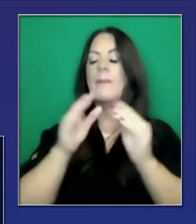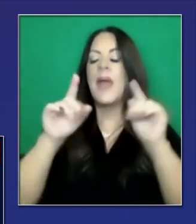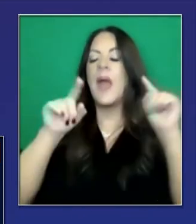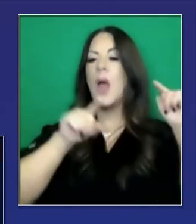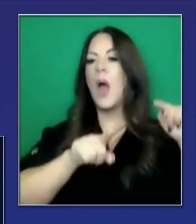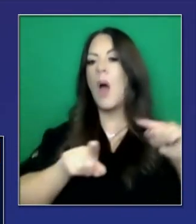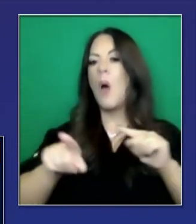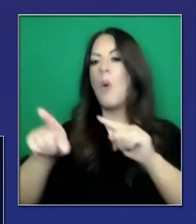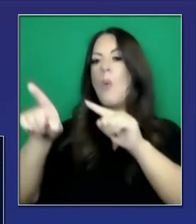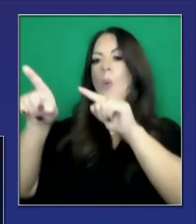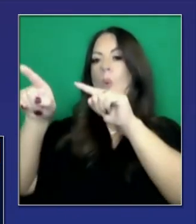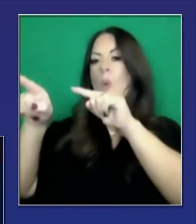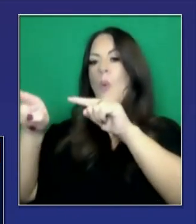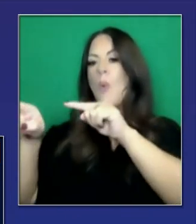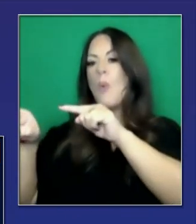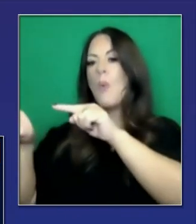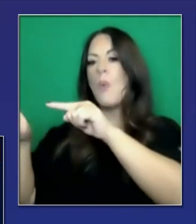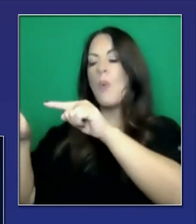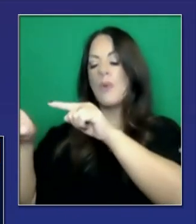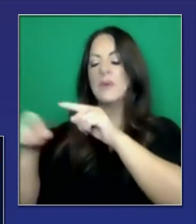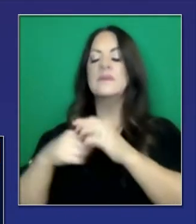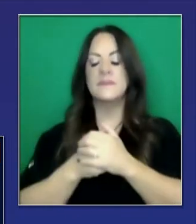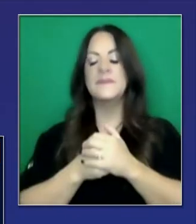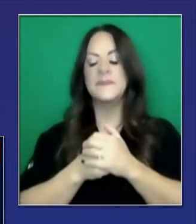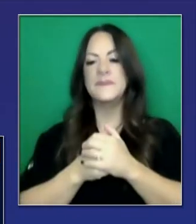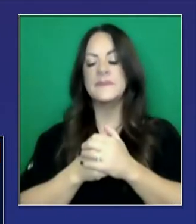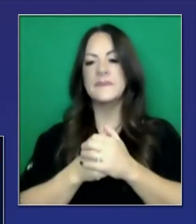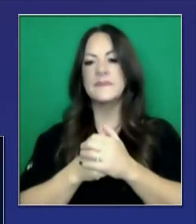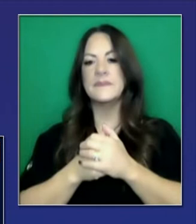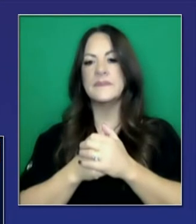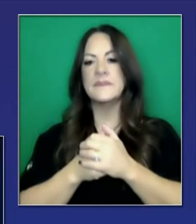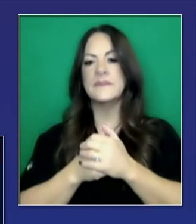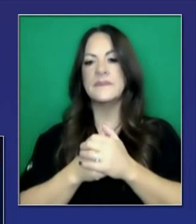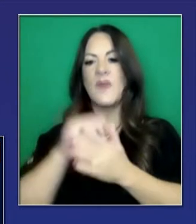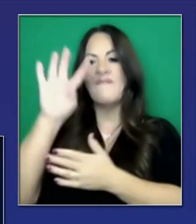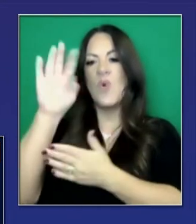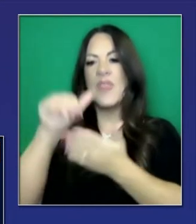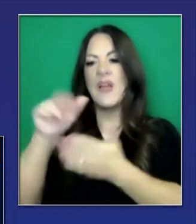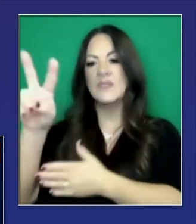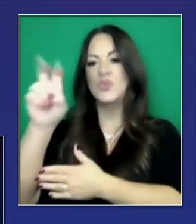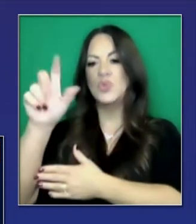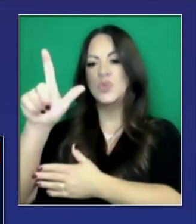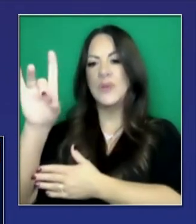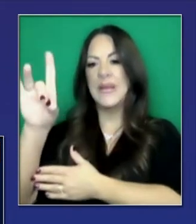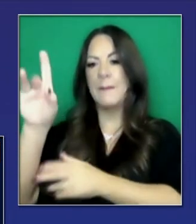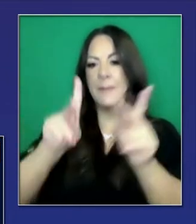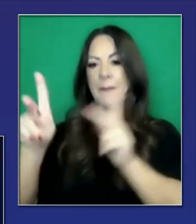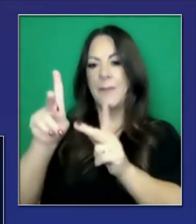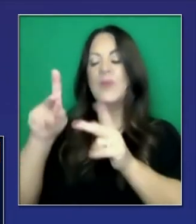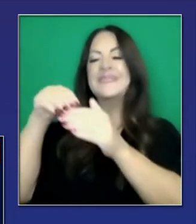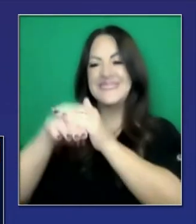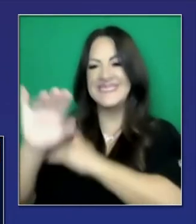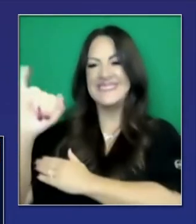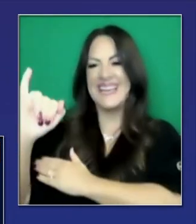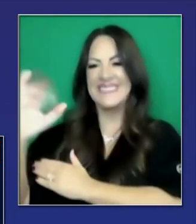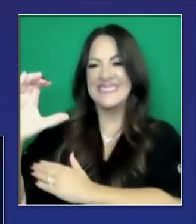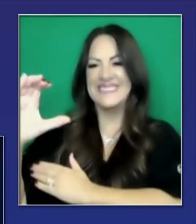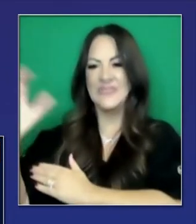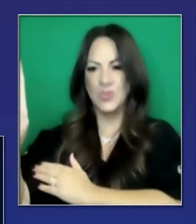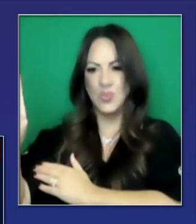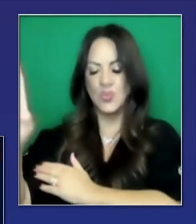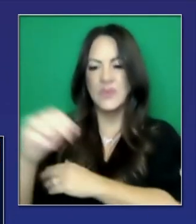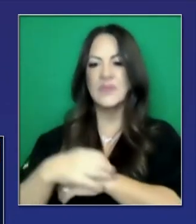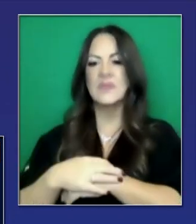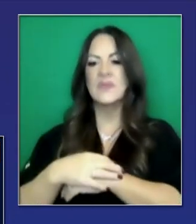modestamente. Cuatro mil 228 individuos ahora admitidos en cuidado intensivo. La tasa positiva para